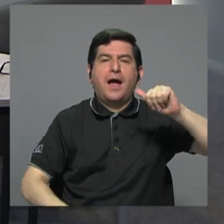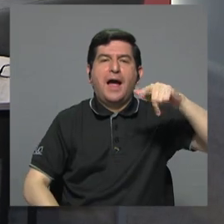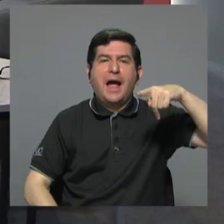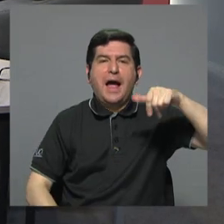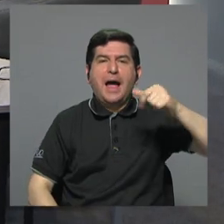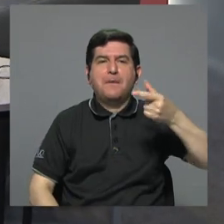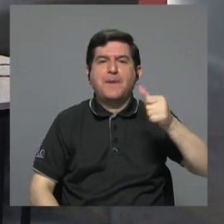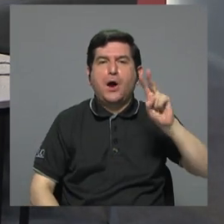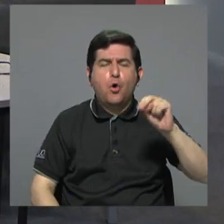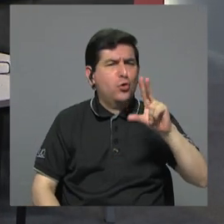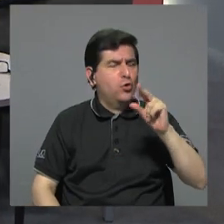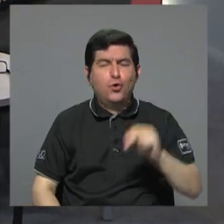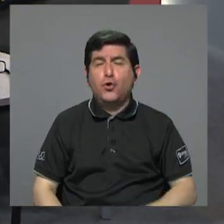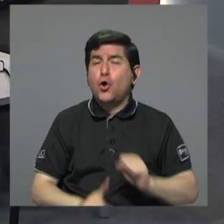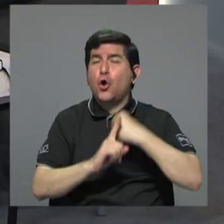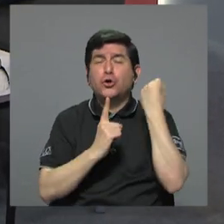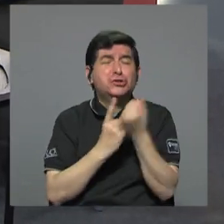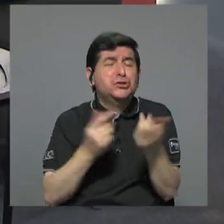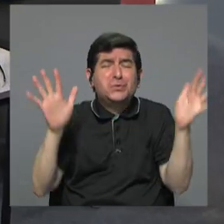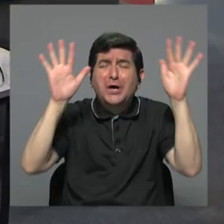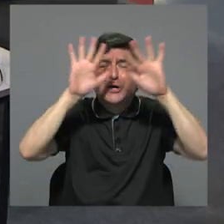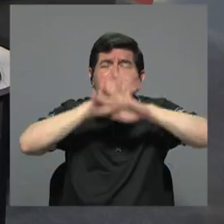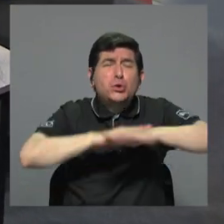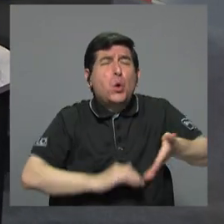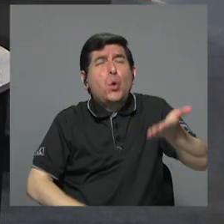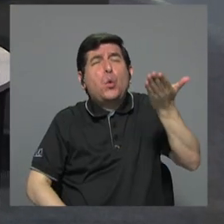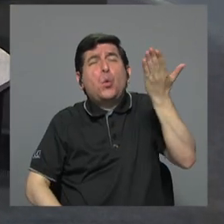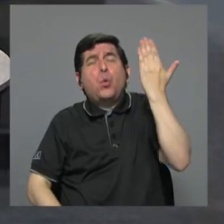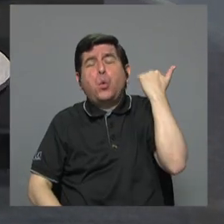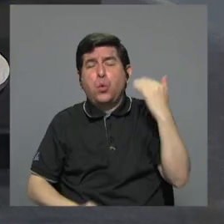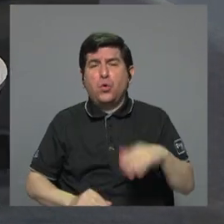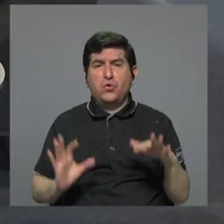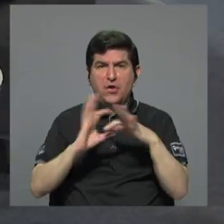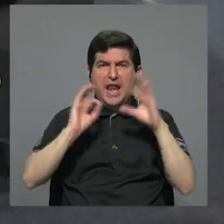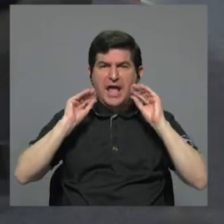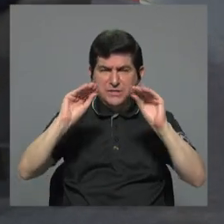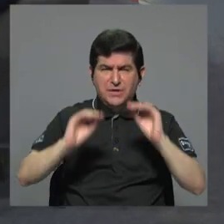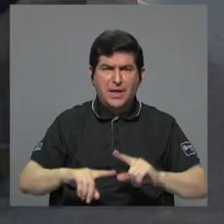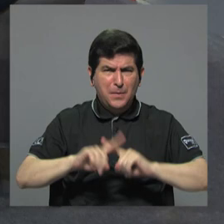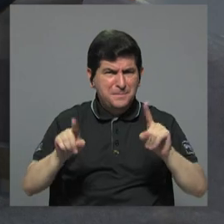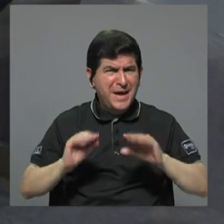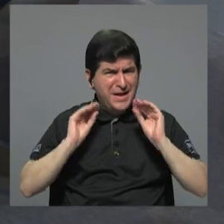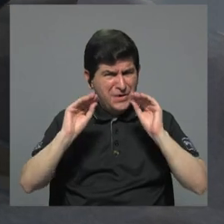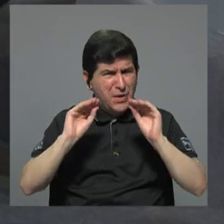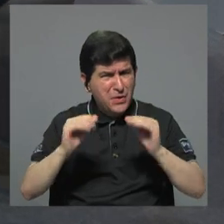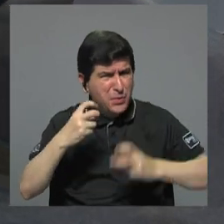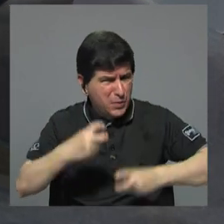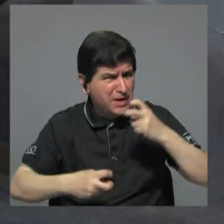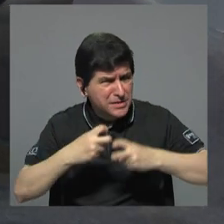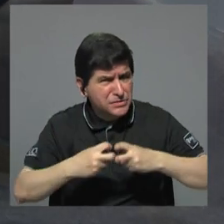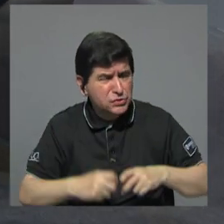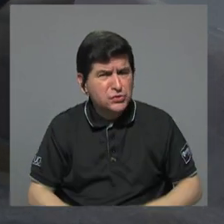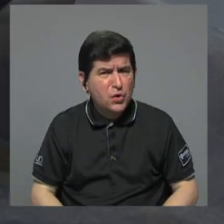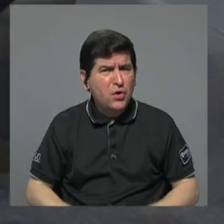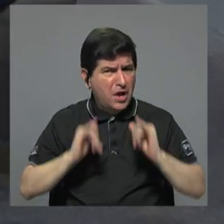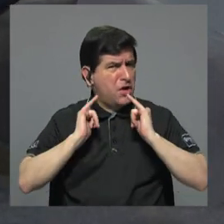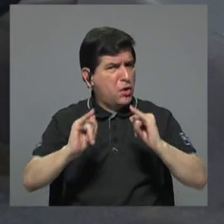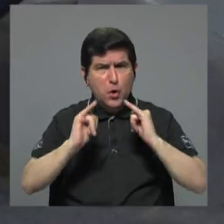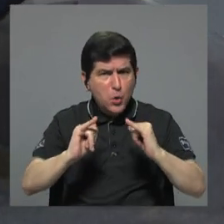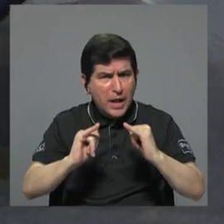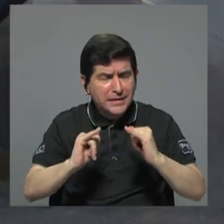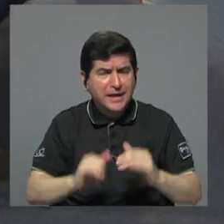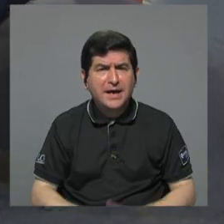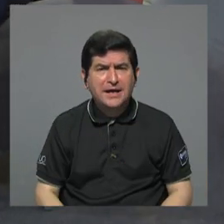No, no, mire, esto viene en tinieblas de hace rato, de la educación. Por eso, pero es la educación la que está generando Es son dos cosas, es la